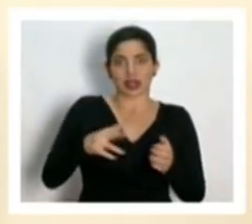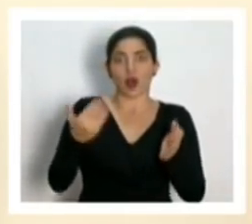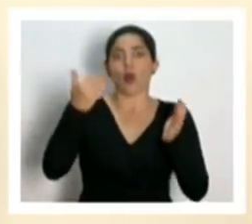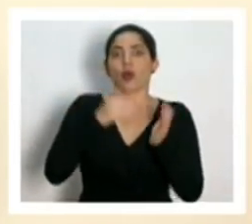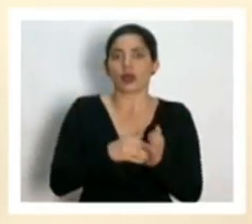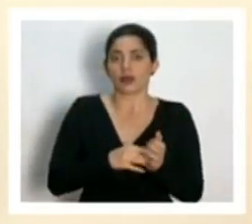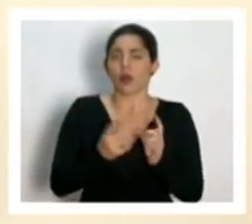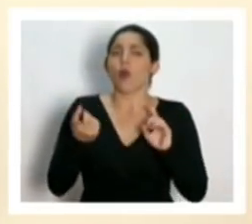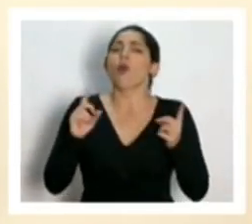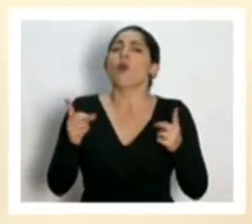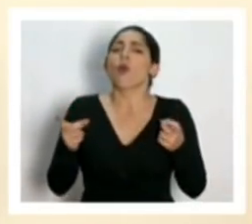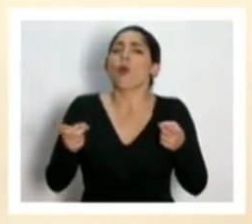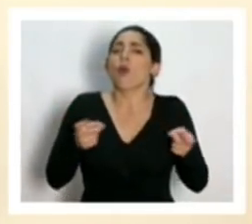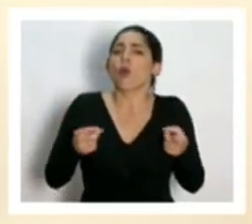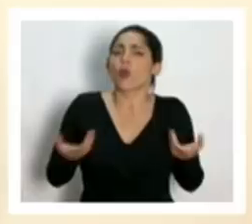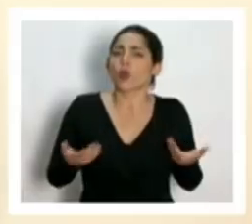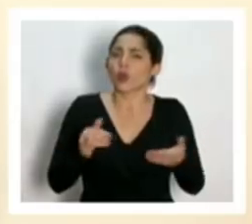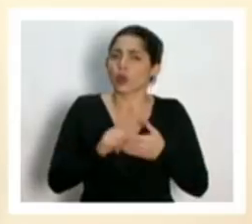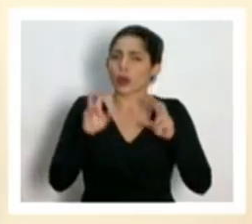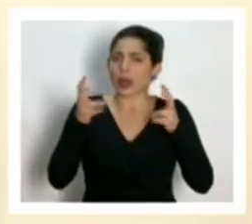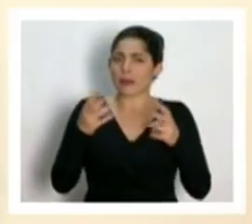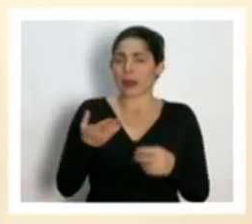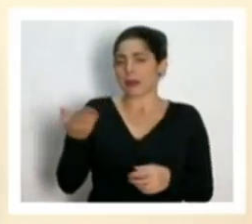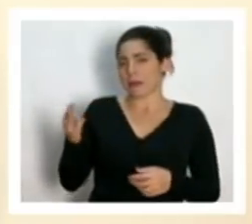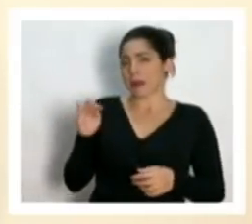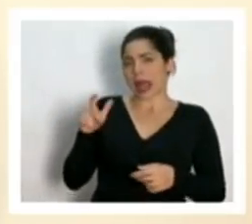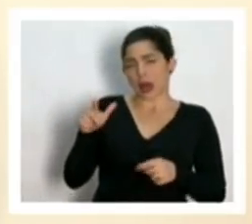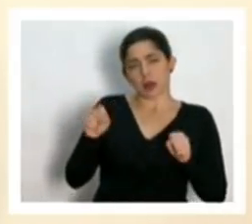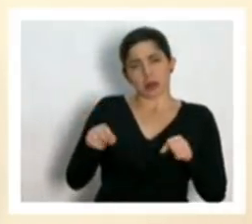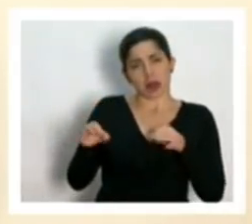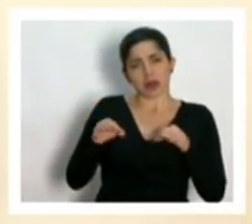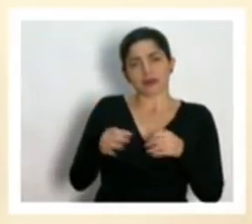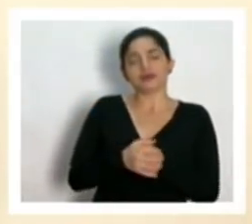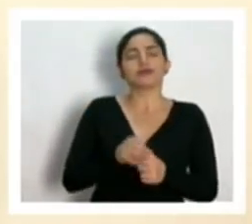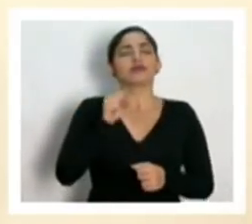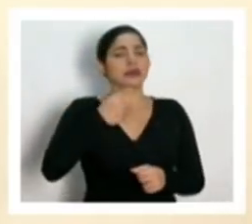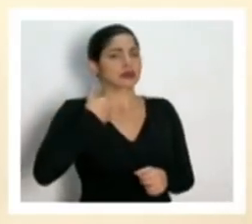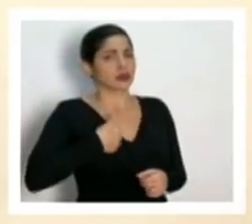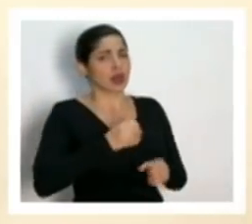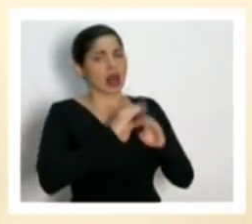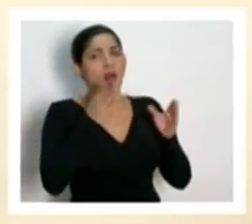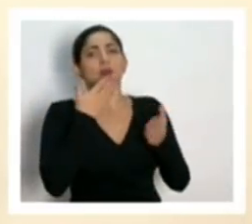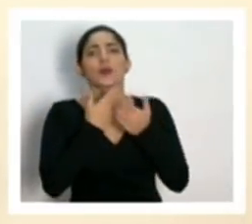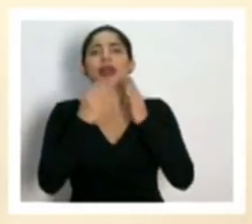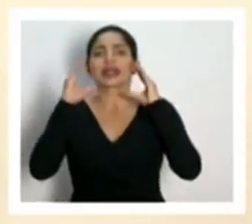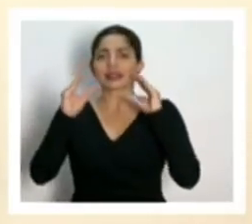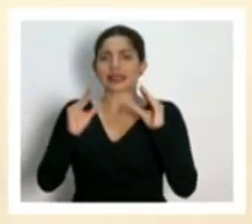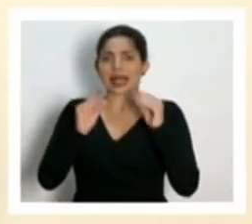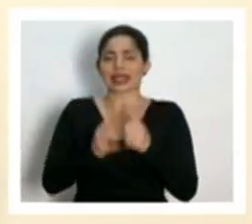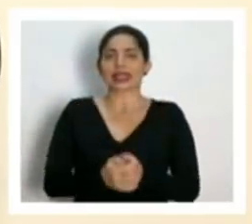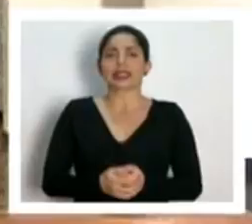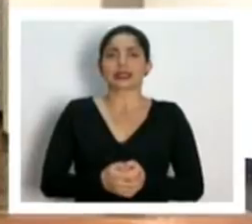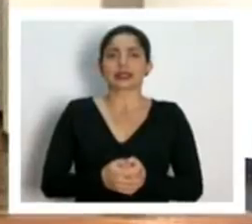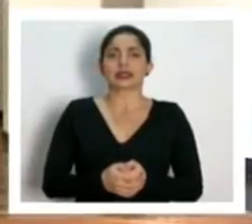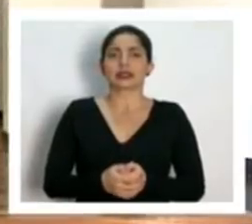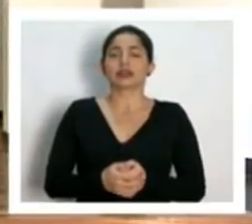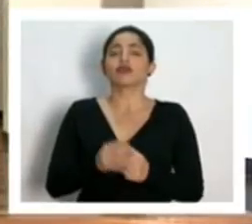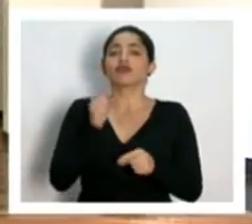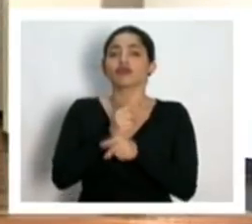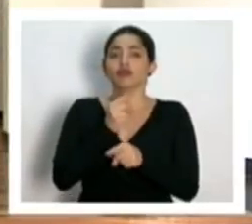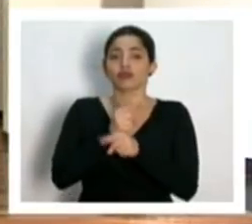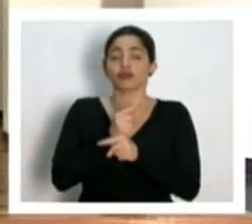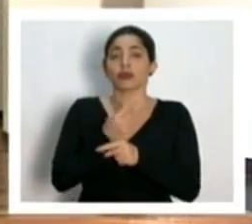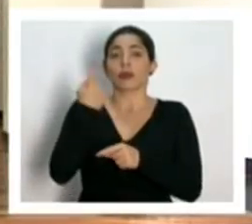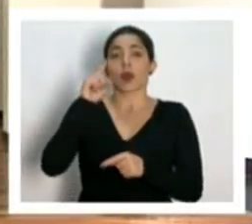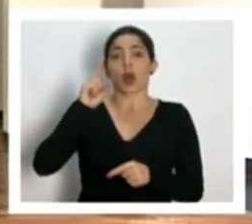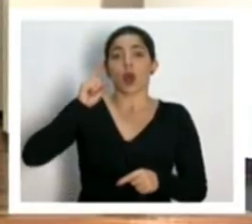¿Cuál será el control en este sentido? Don Michael, si nos puede profundizar. Sí, señor Carlos, muy buenas tardes. Efectivamente, con la